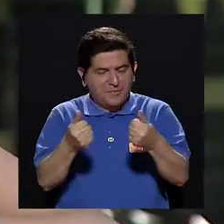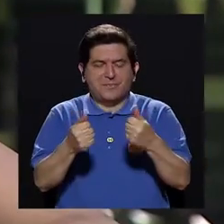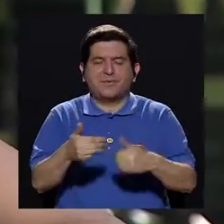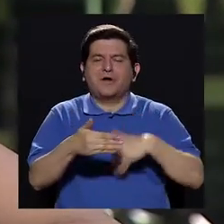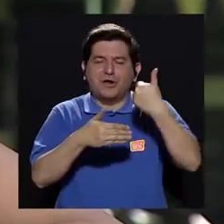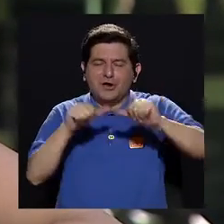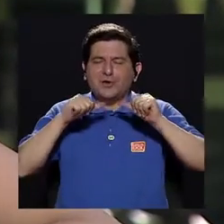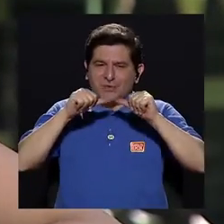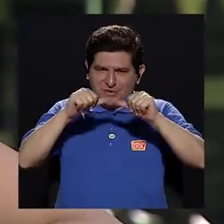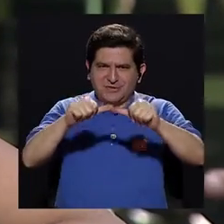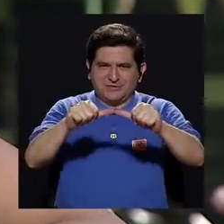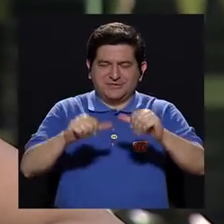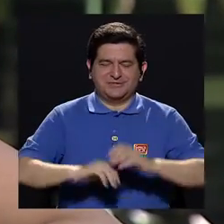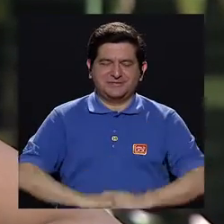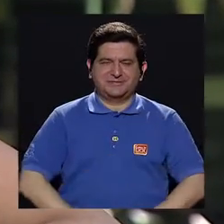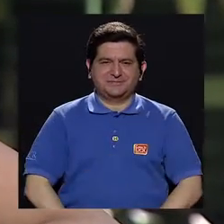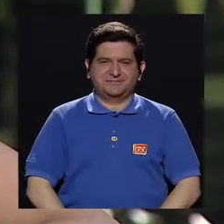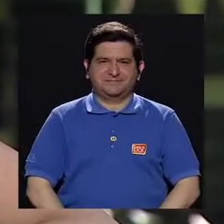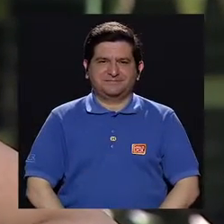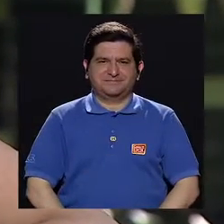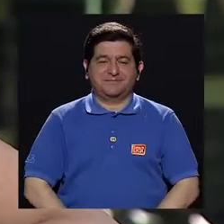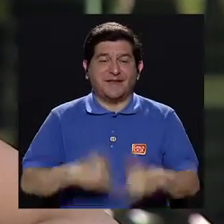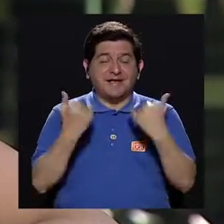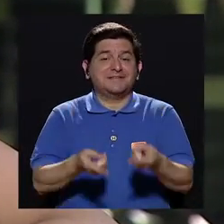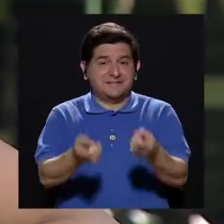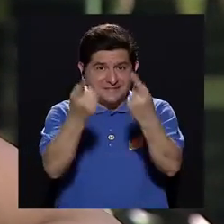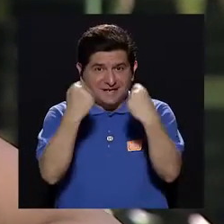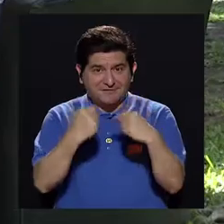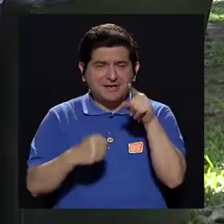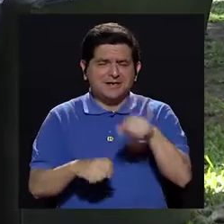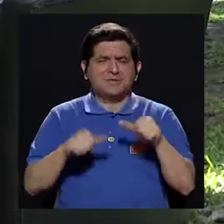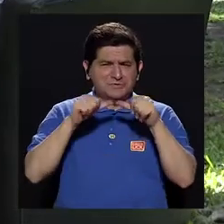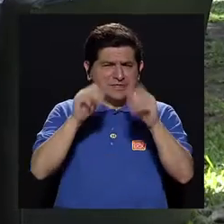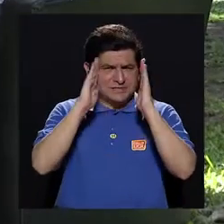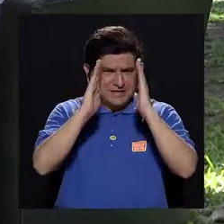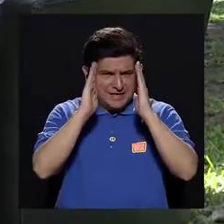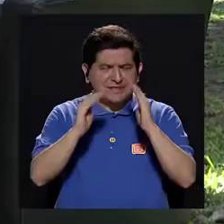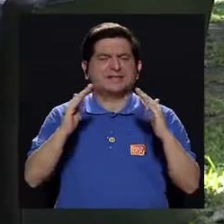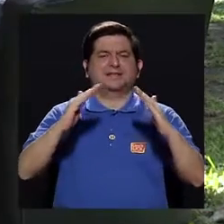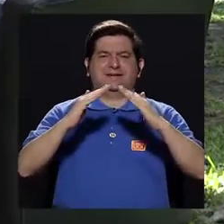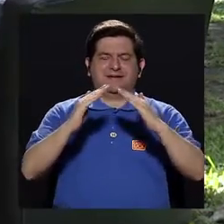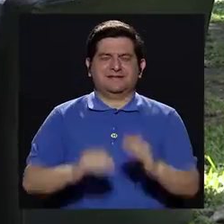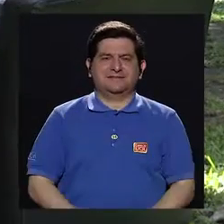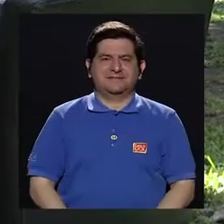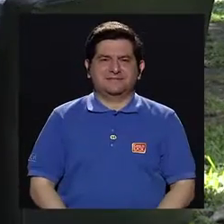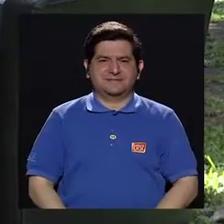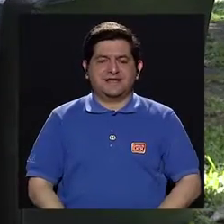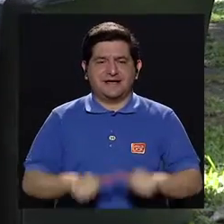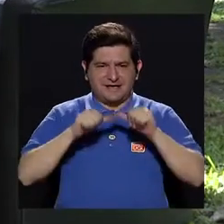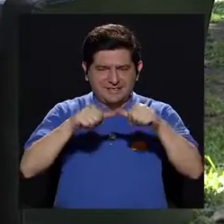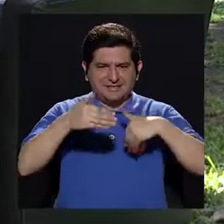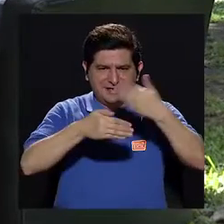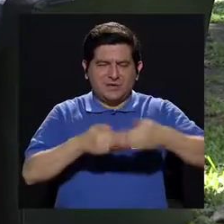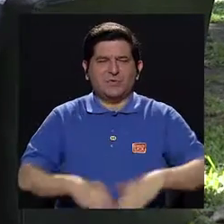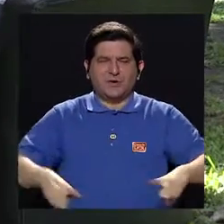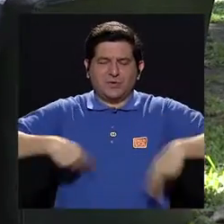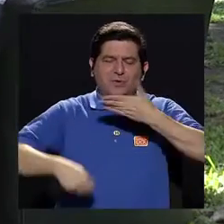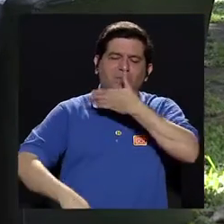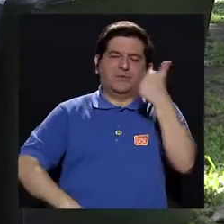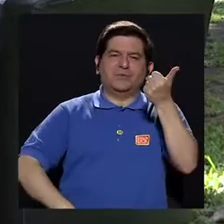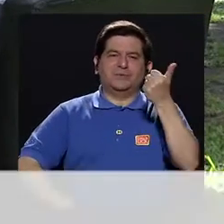retomamos en el segundo bloque. Ya regresamos, quédese con nosotros allá en sus hogares y regresamos con más de vivir.